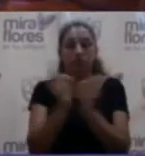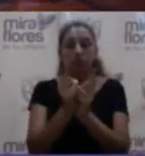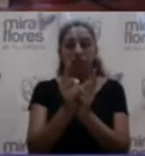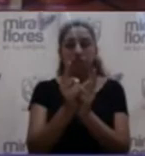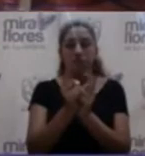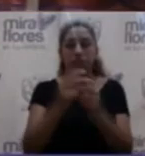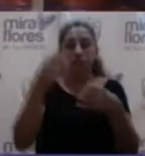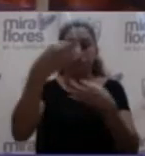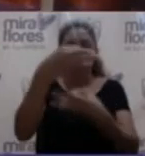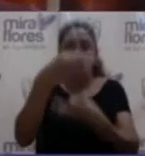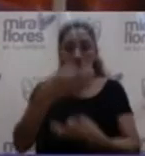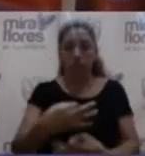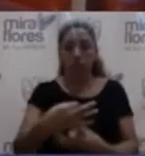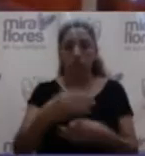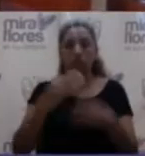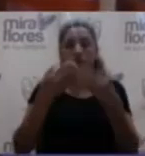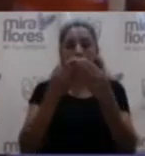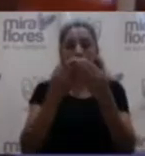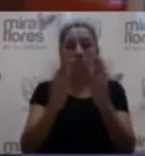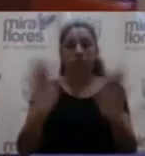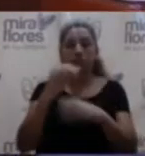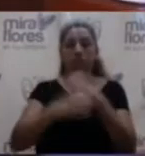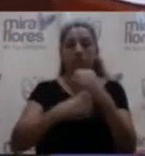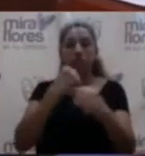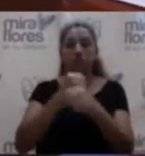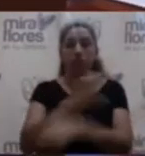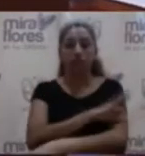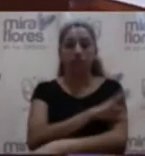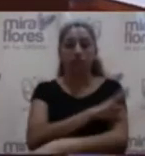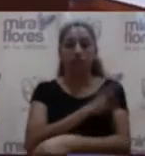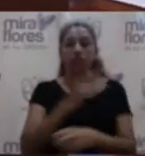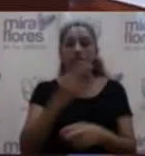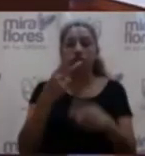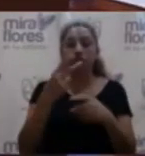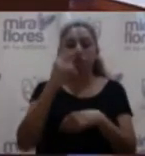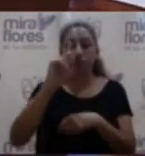será el presupuesto institucional de apertura para el año fiscal 2018.